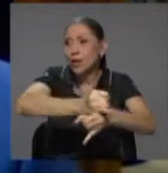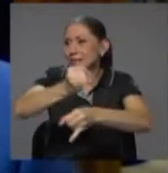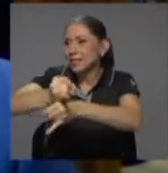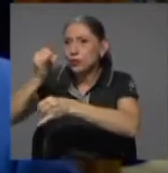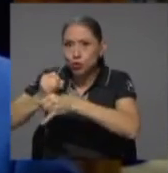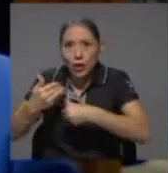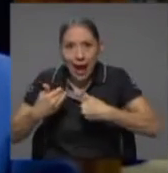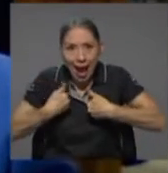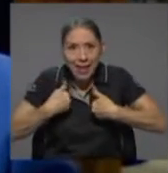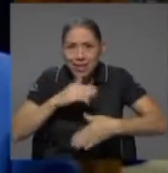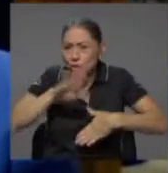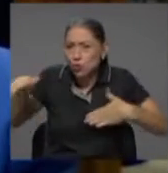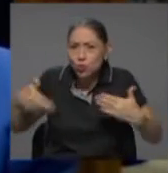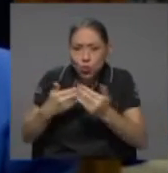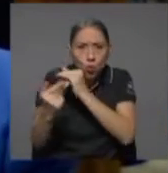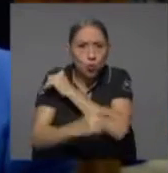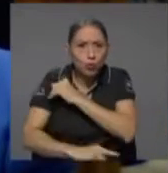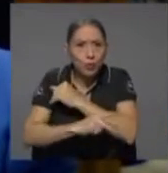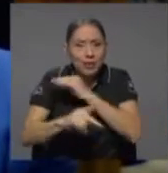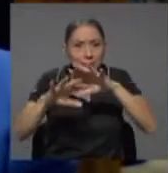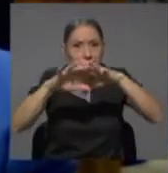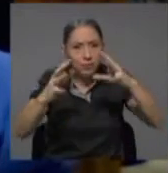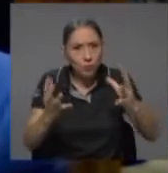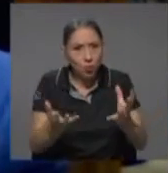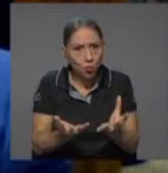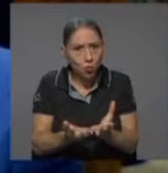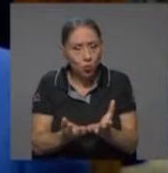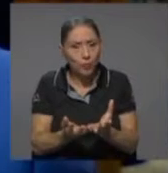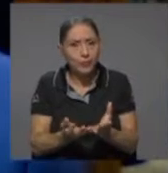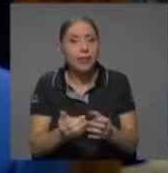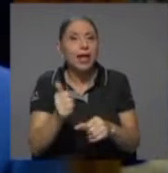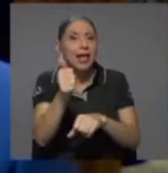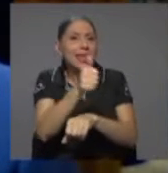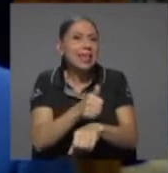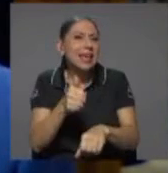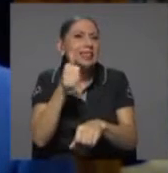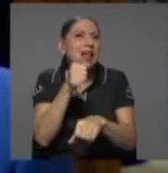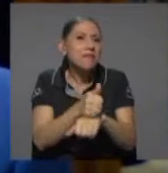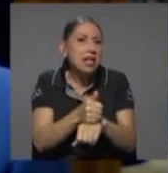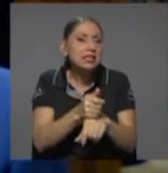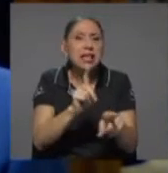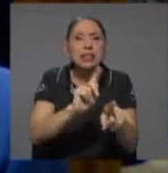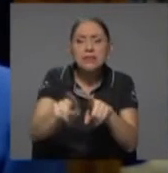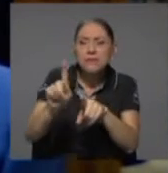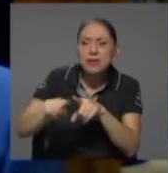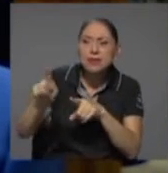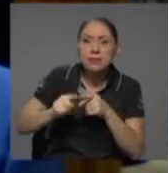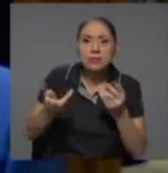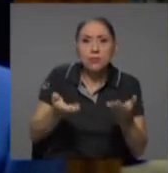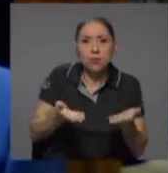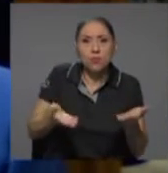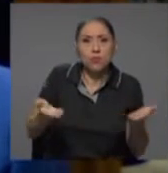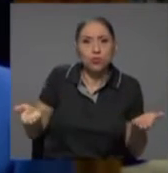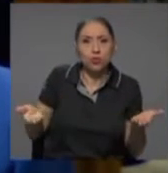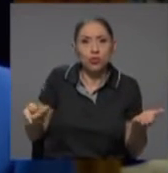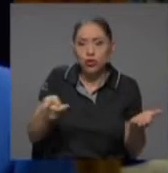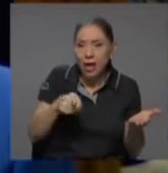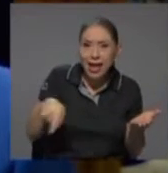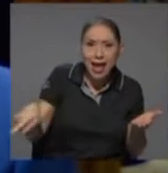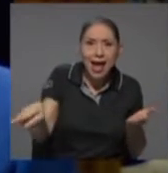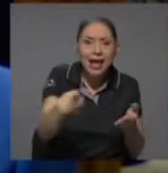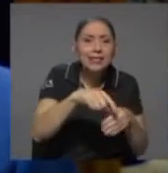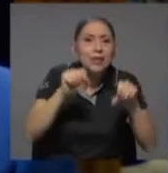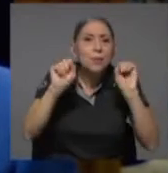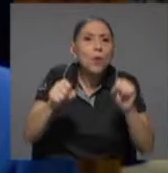del mundo y que establece una pila de recursos desde la cual se puede financiar,